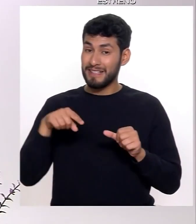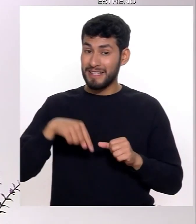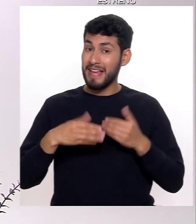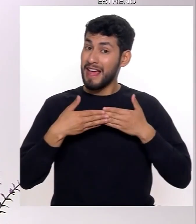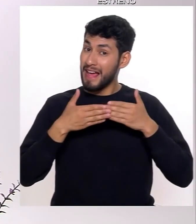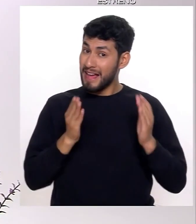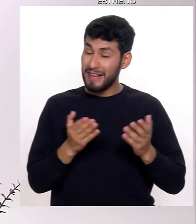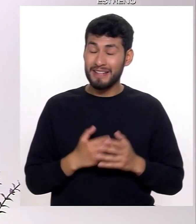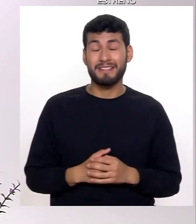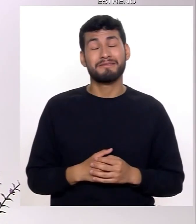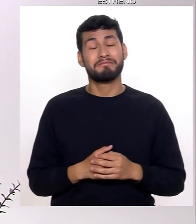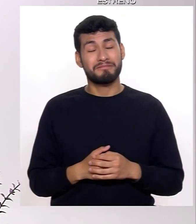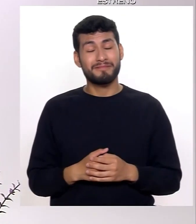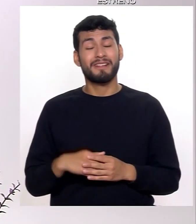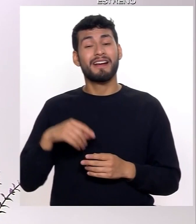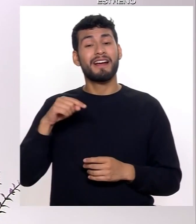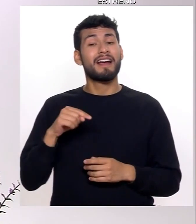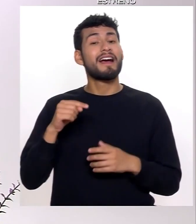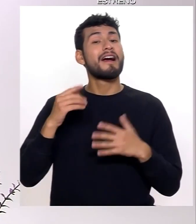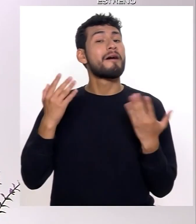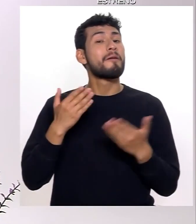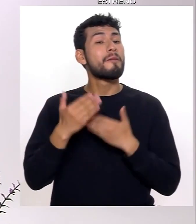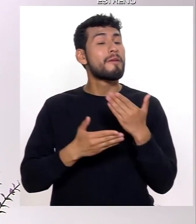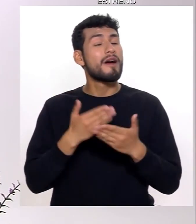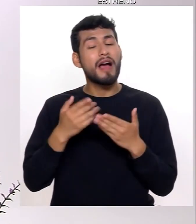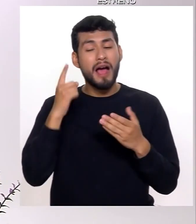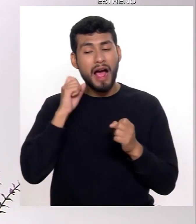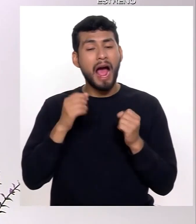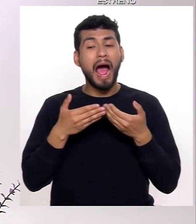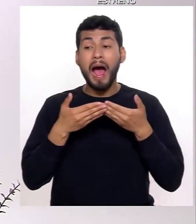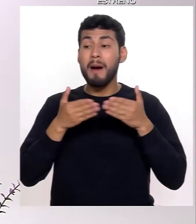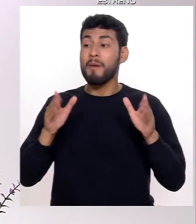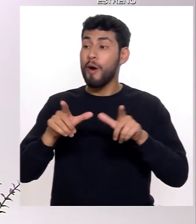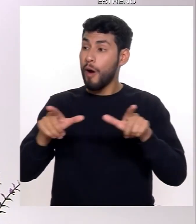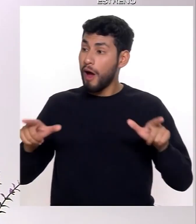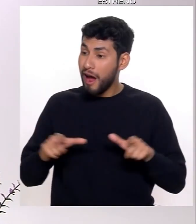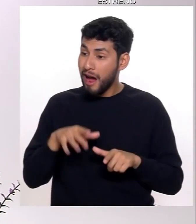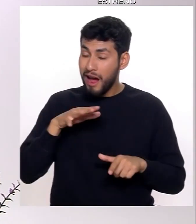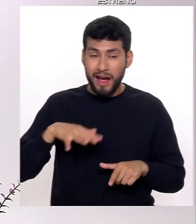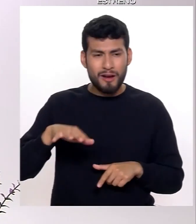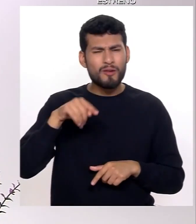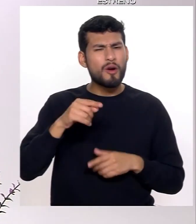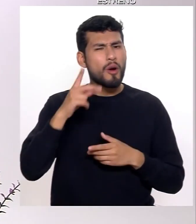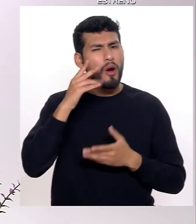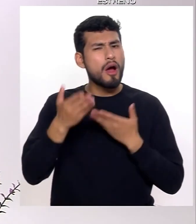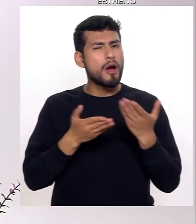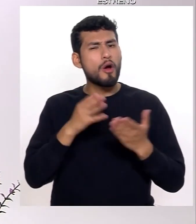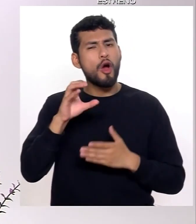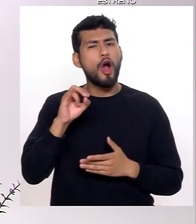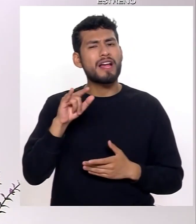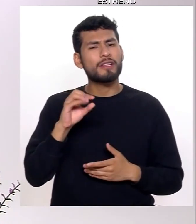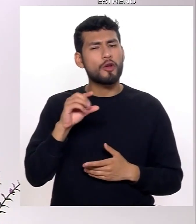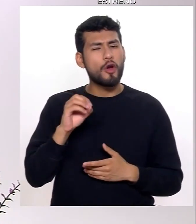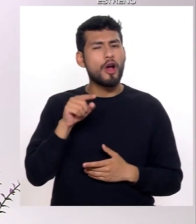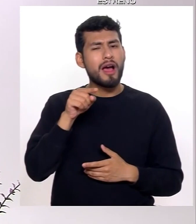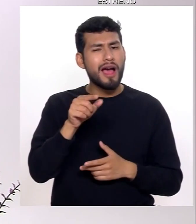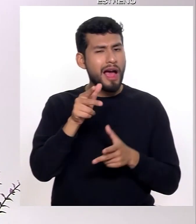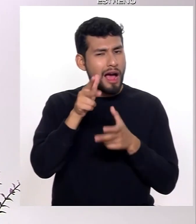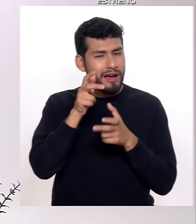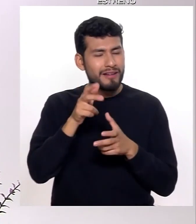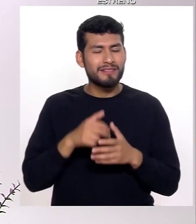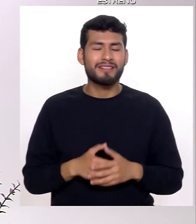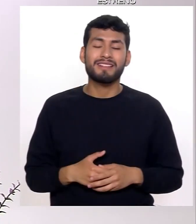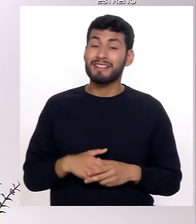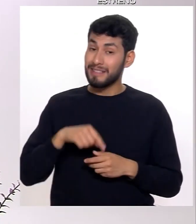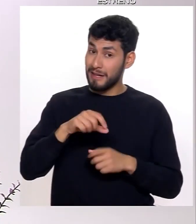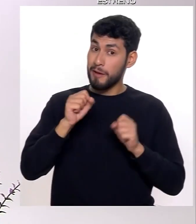Seguimos en Sin Barreras, amigos, y en nuestra secuencia Abriendo Espacios conoceremos el servicio Contigo Te Escucha que